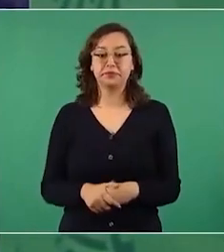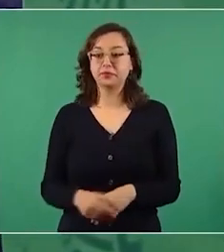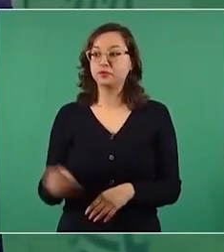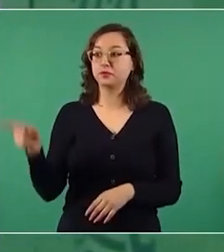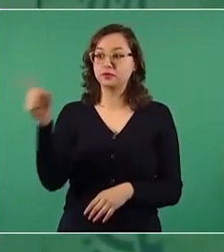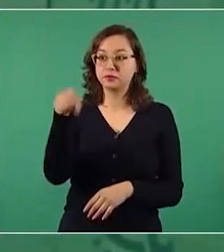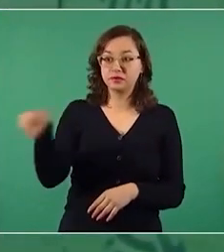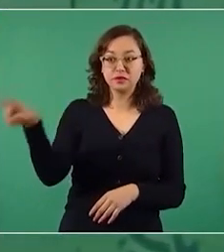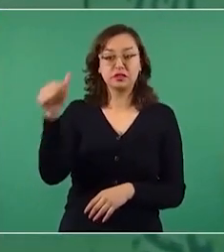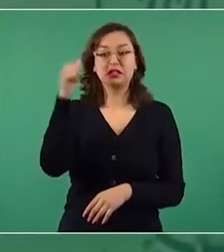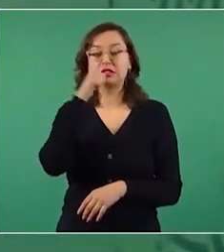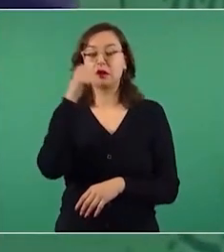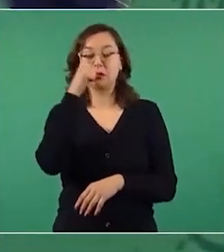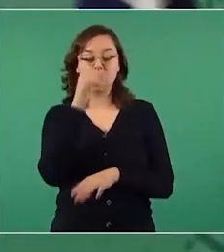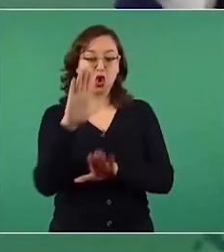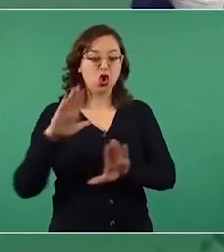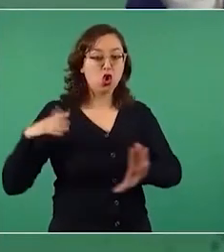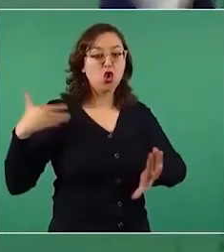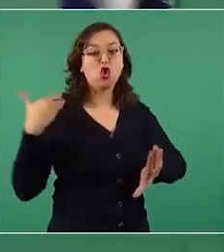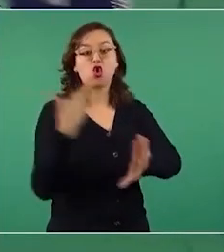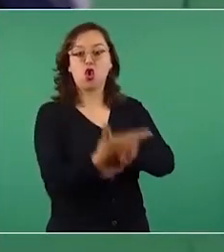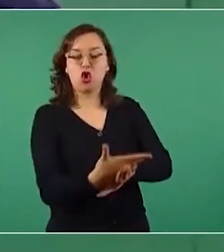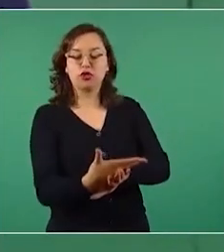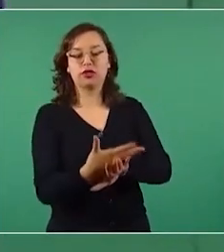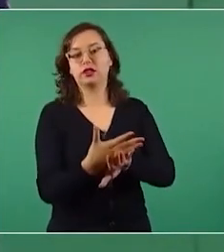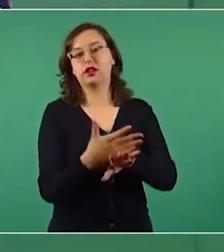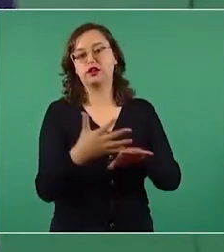antidemocrática de tiempo atrás